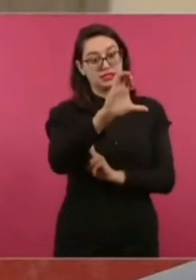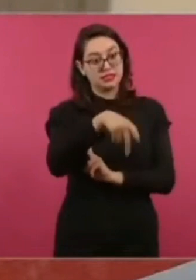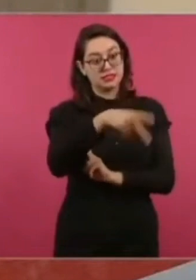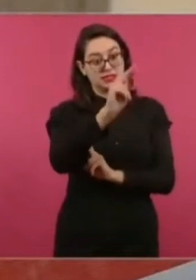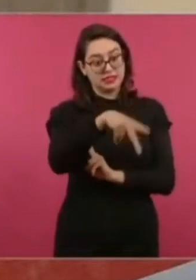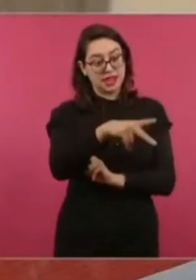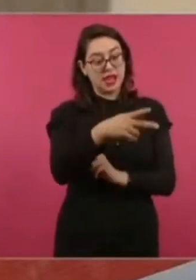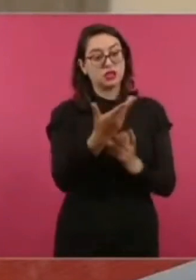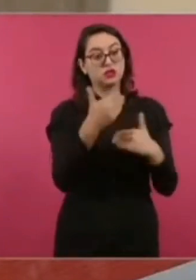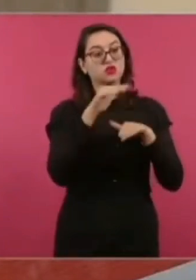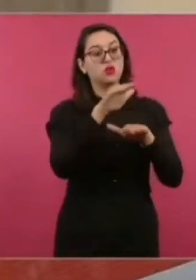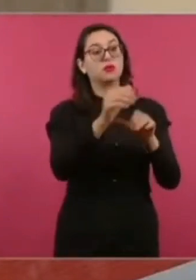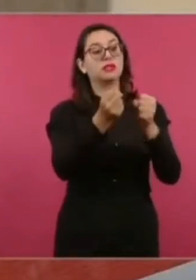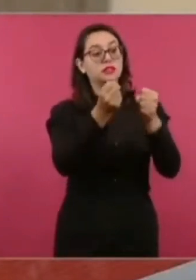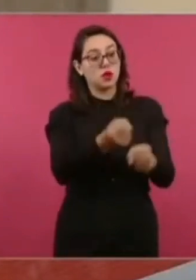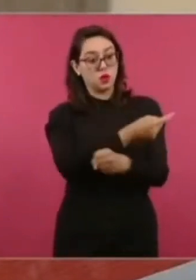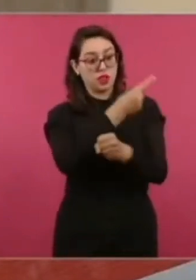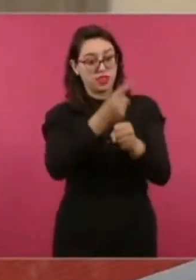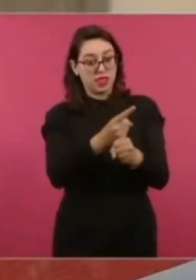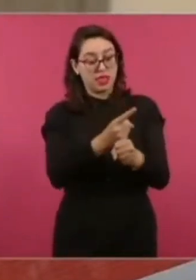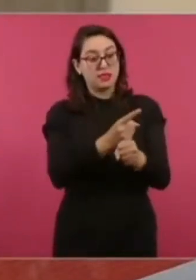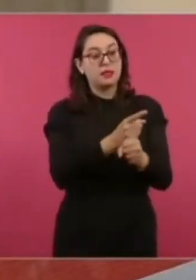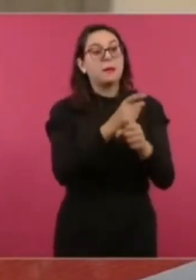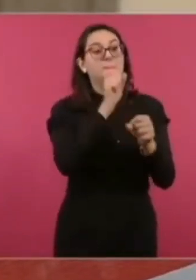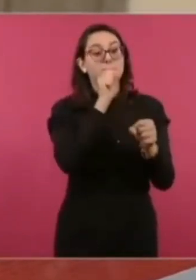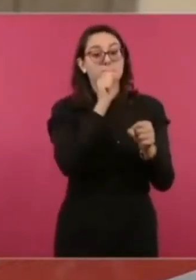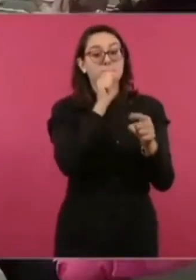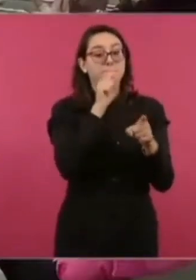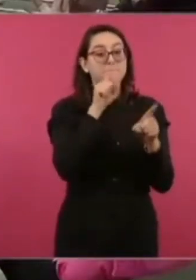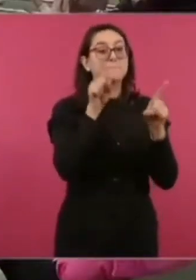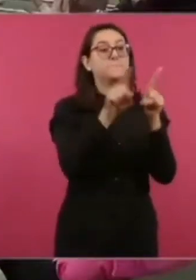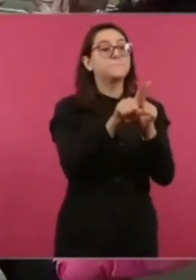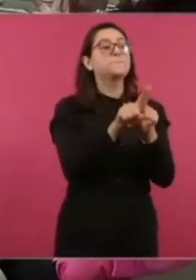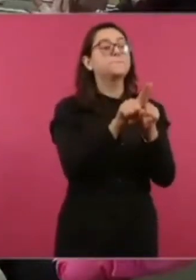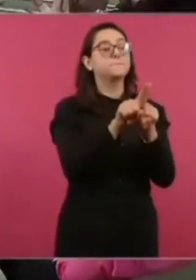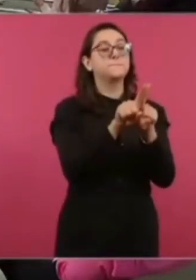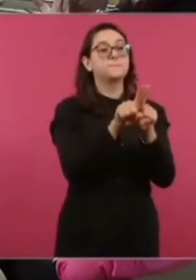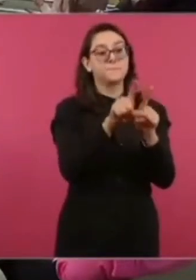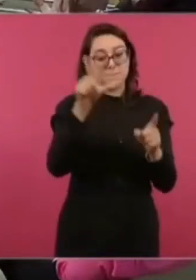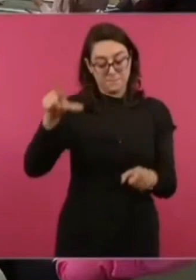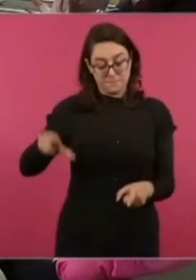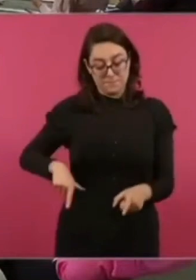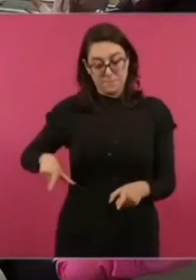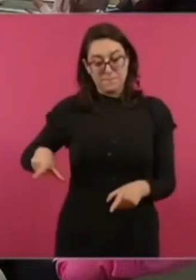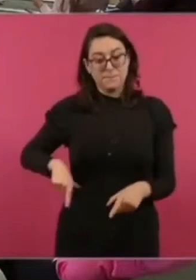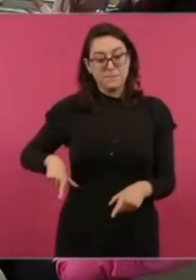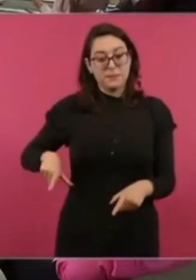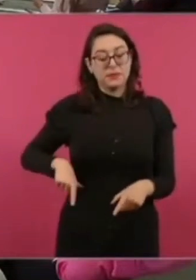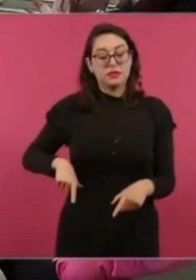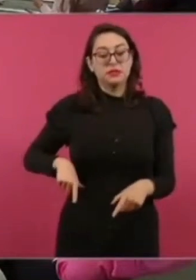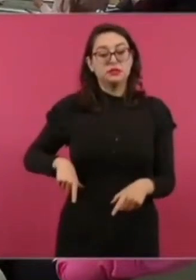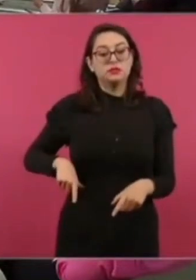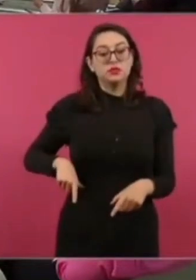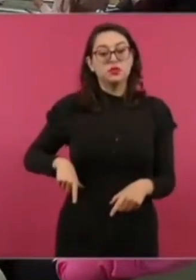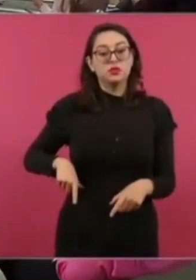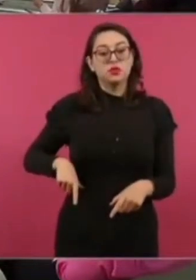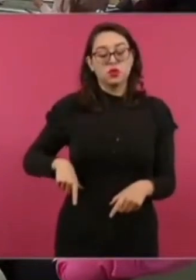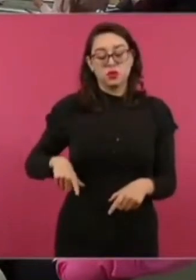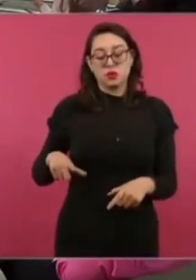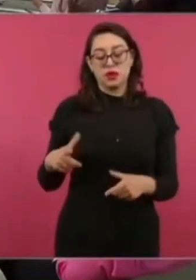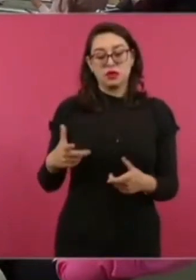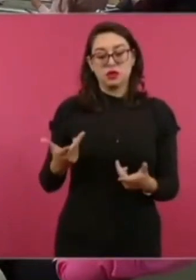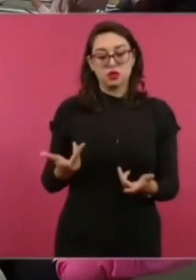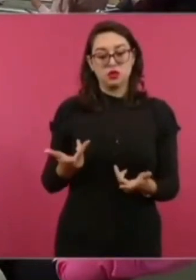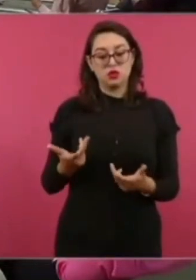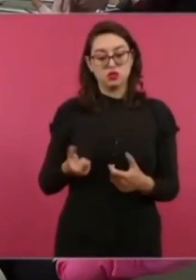asesor de Seguridad Nacional, y de los servidores públicos del gobierno de seguridad,